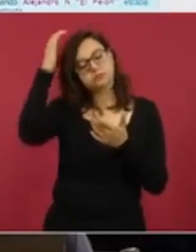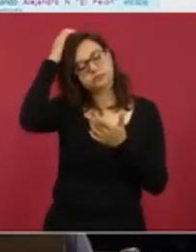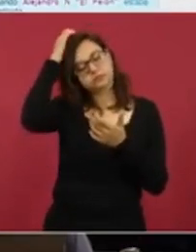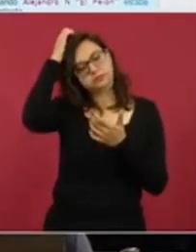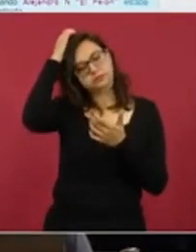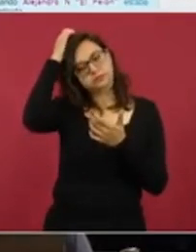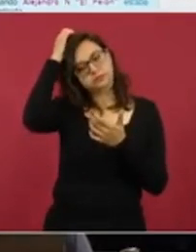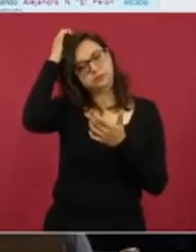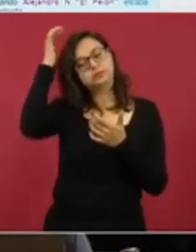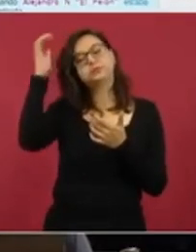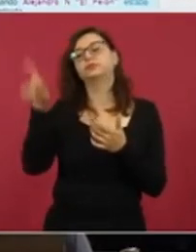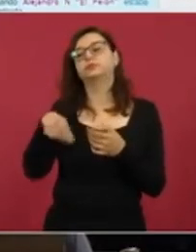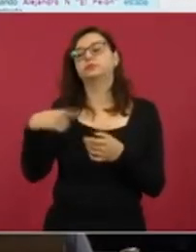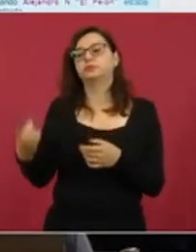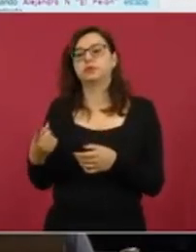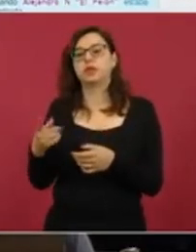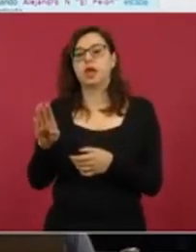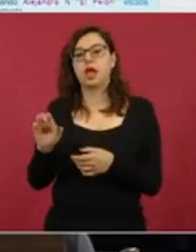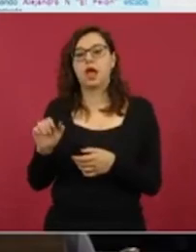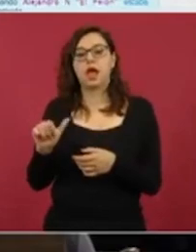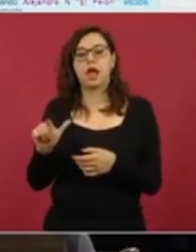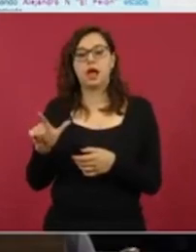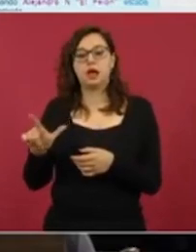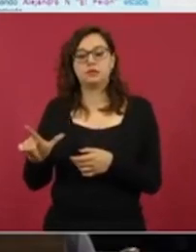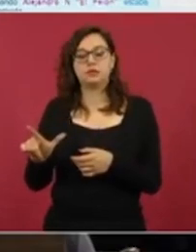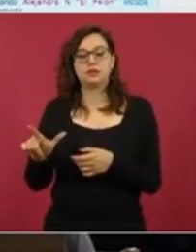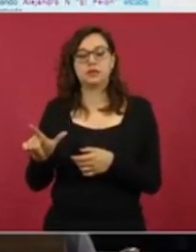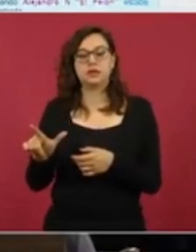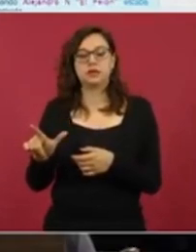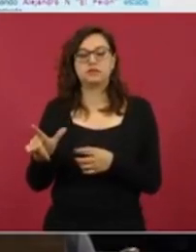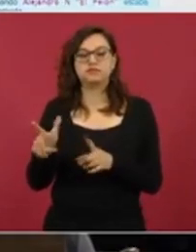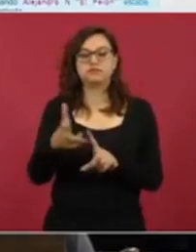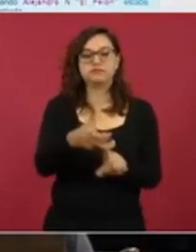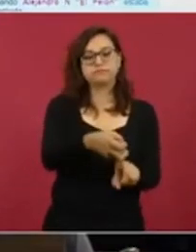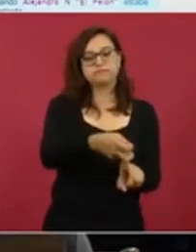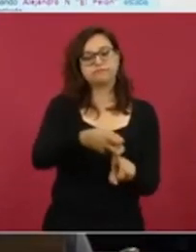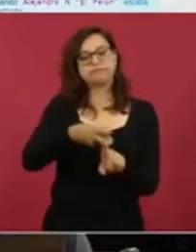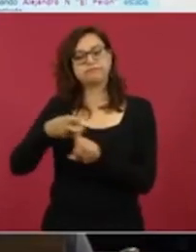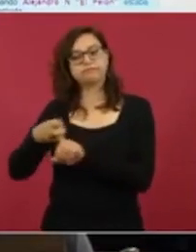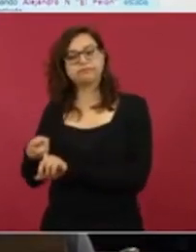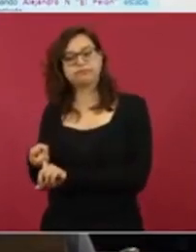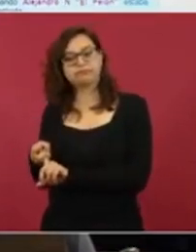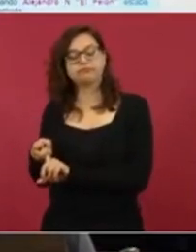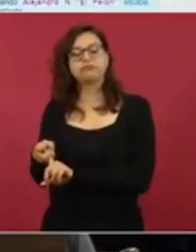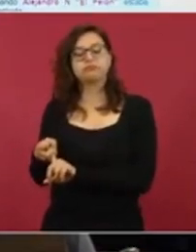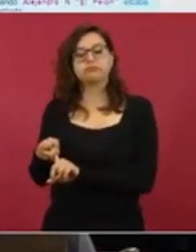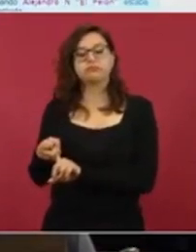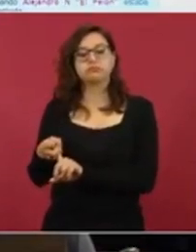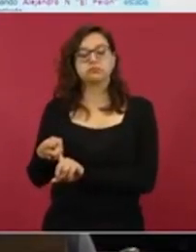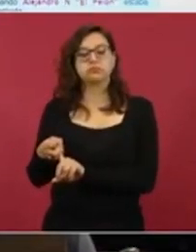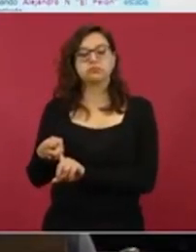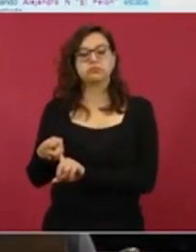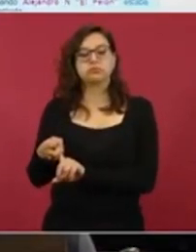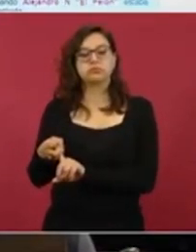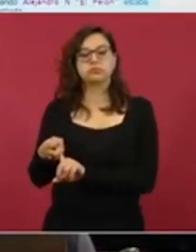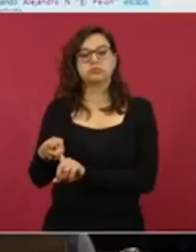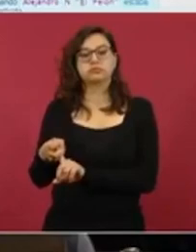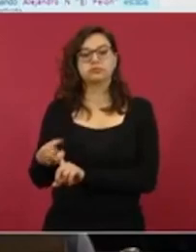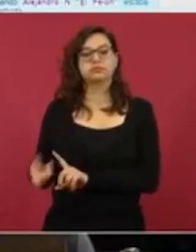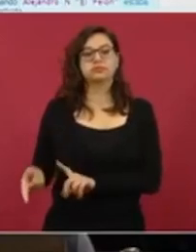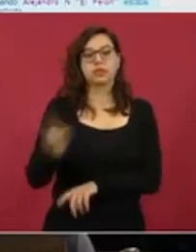por órdenes de Abel N., cuando el sujeto conocido como Pelón estaba